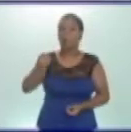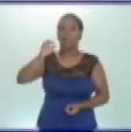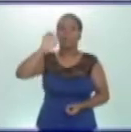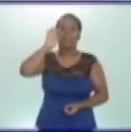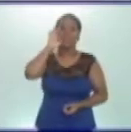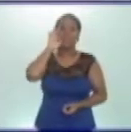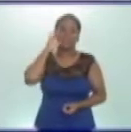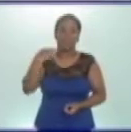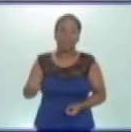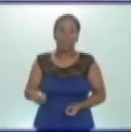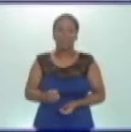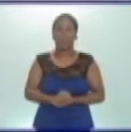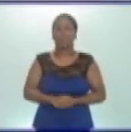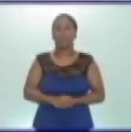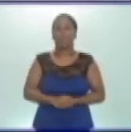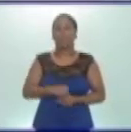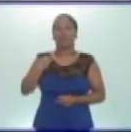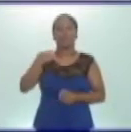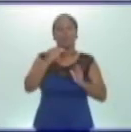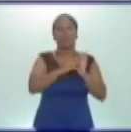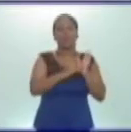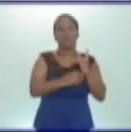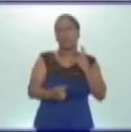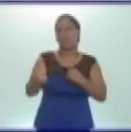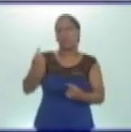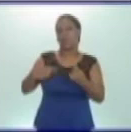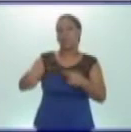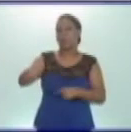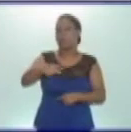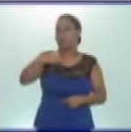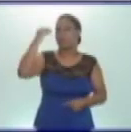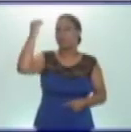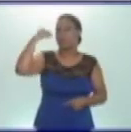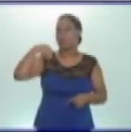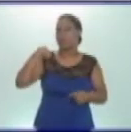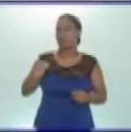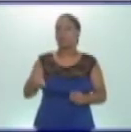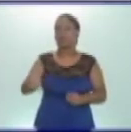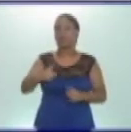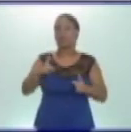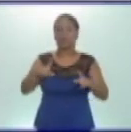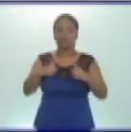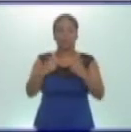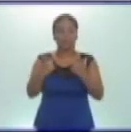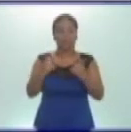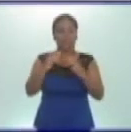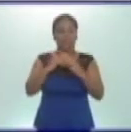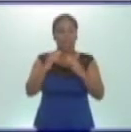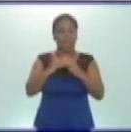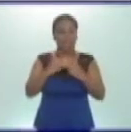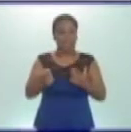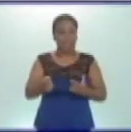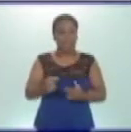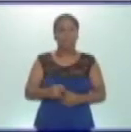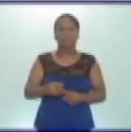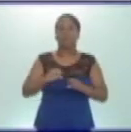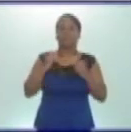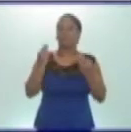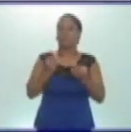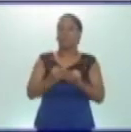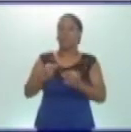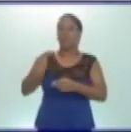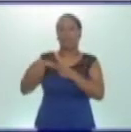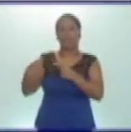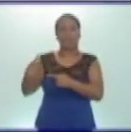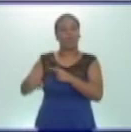solamente son algunas. Ustedes, estoy seguro que en sus casas con sus familiares, estarán aportando otras medidas higiénicas. Y que